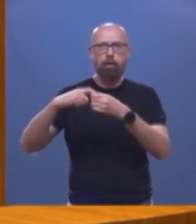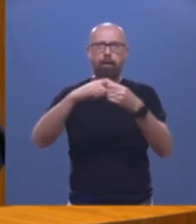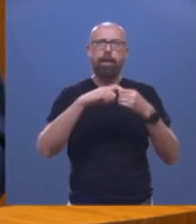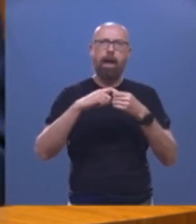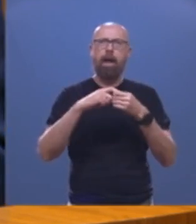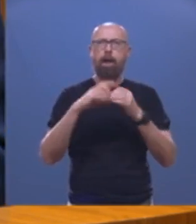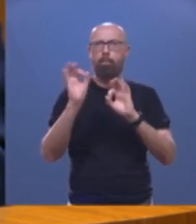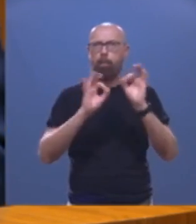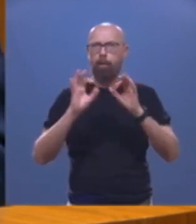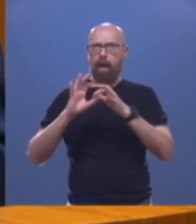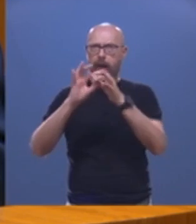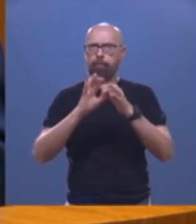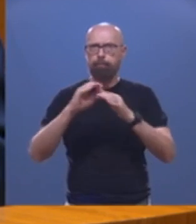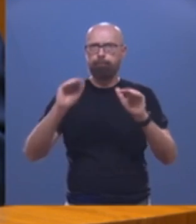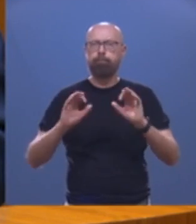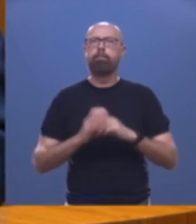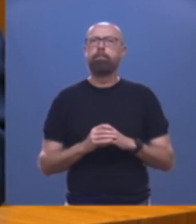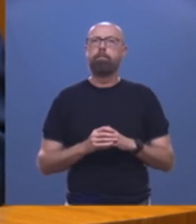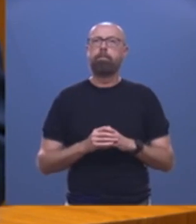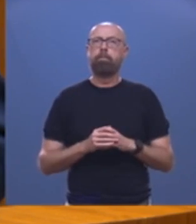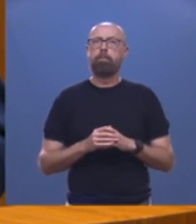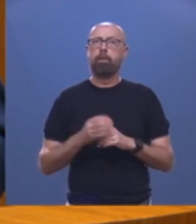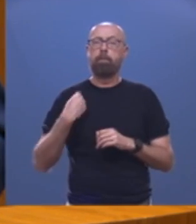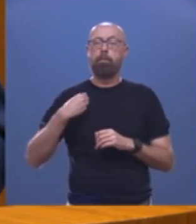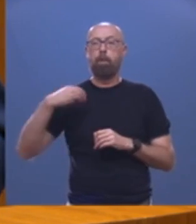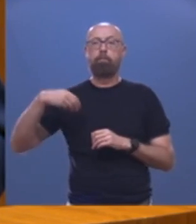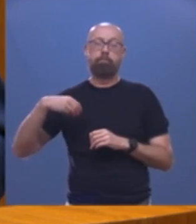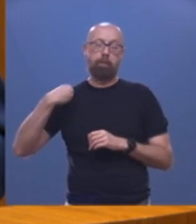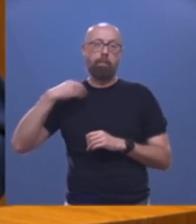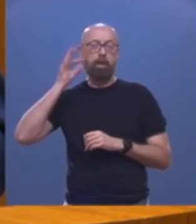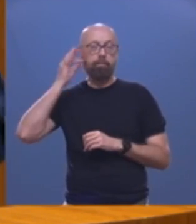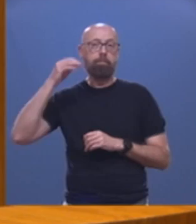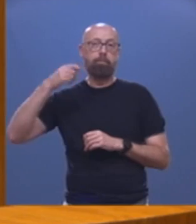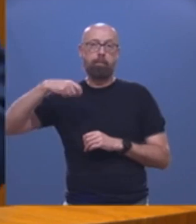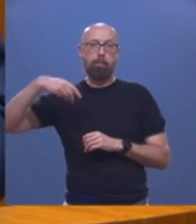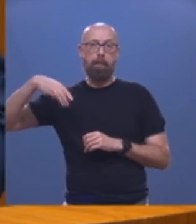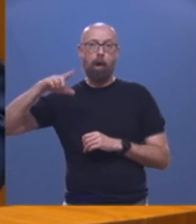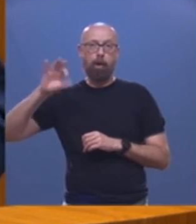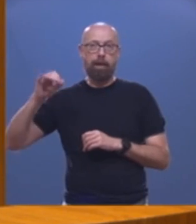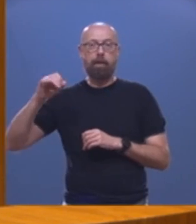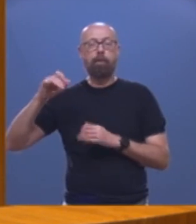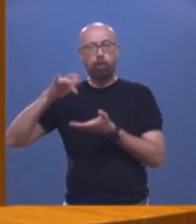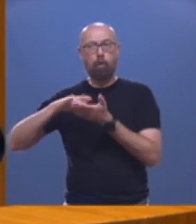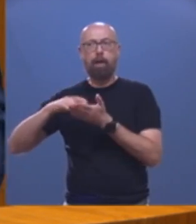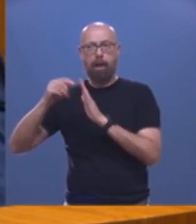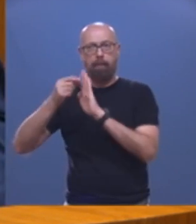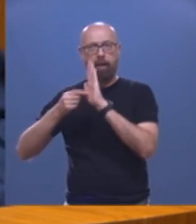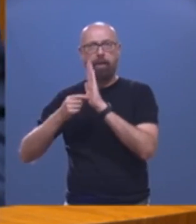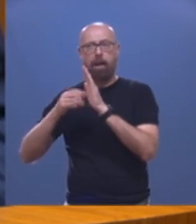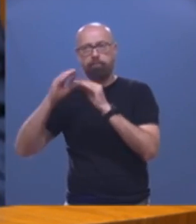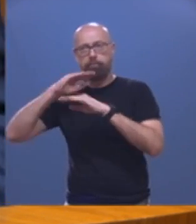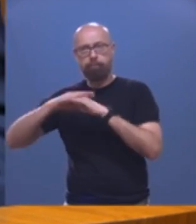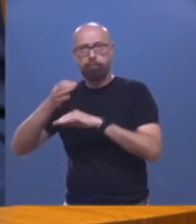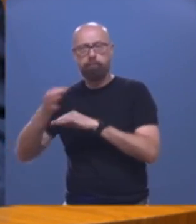proporcionalidad. Meloni ha aplicado estas medidas en Italia que condicionan recibir ayudas